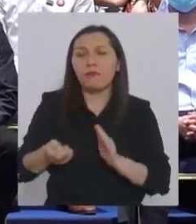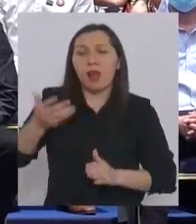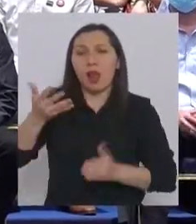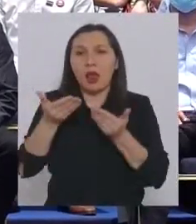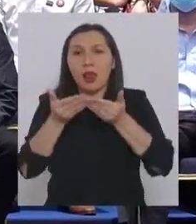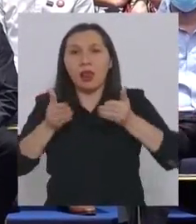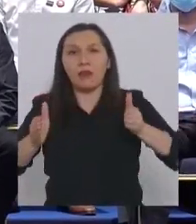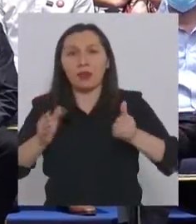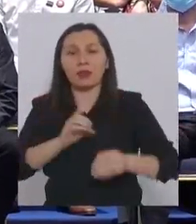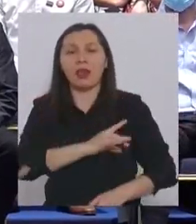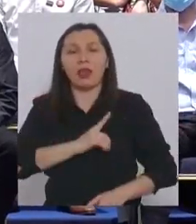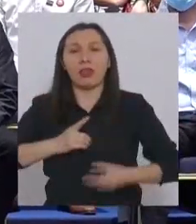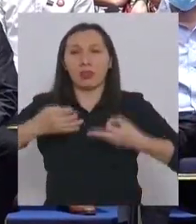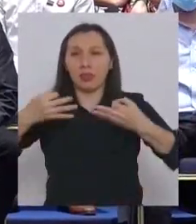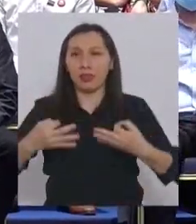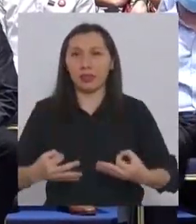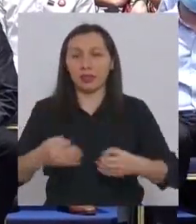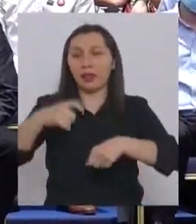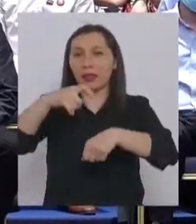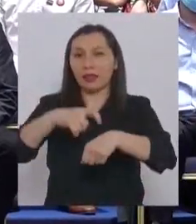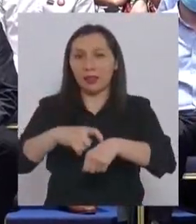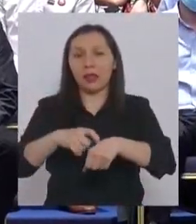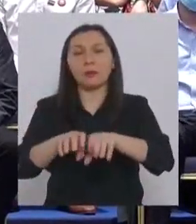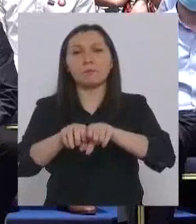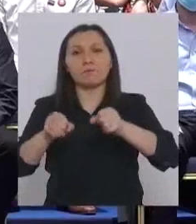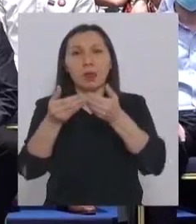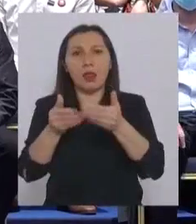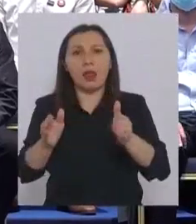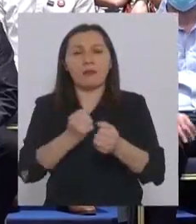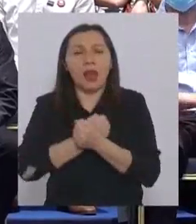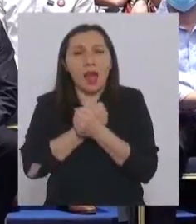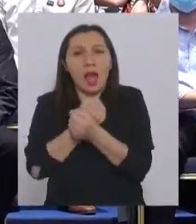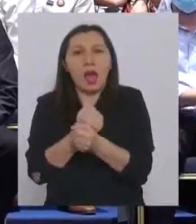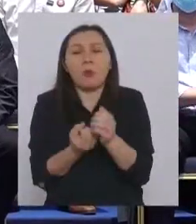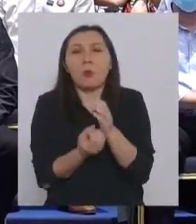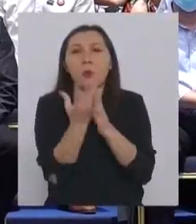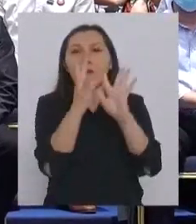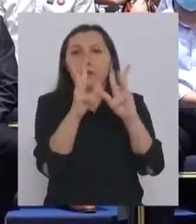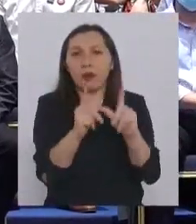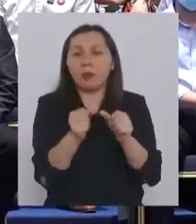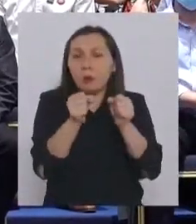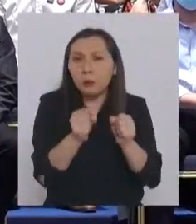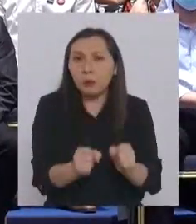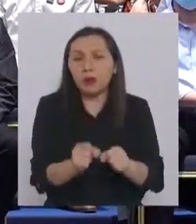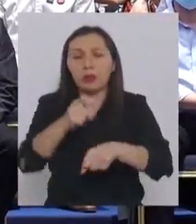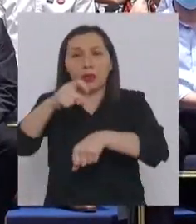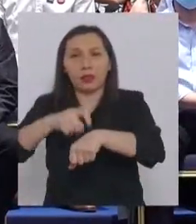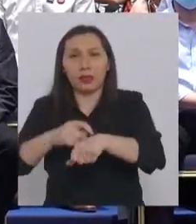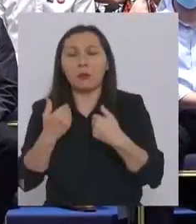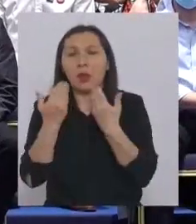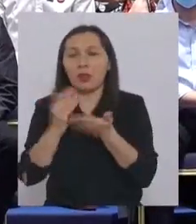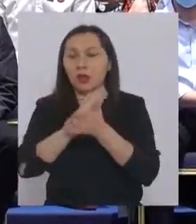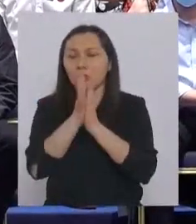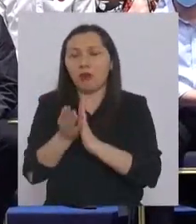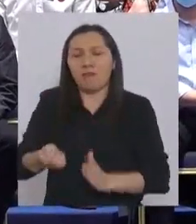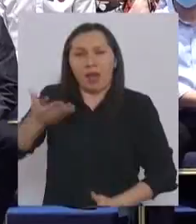libertad y de la dignidad. Llegó el tiempo de consagrar la libertad de amar y formar familia. Llegó el tiempo de darle todo